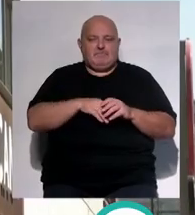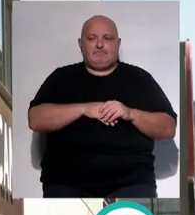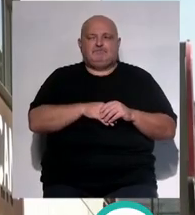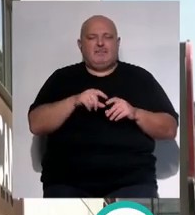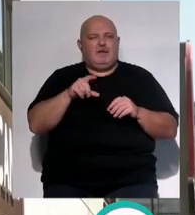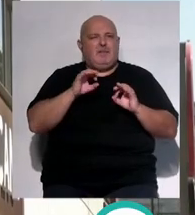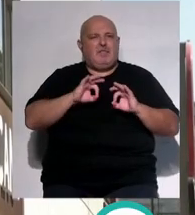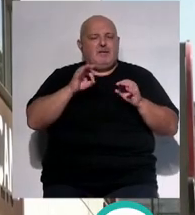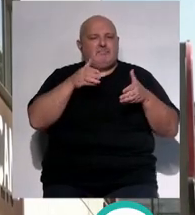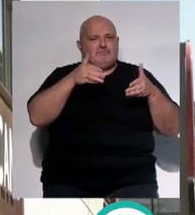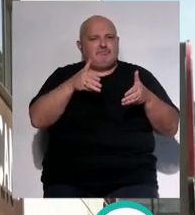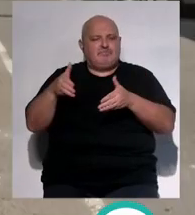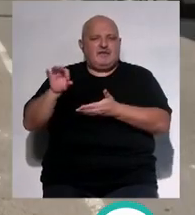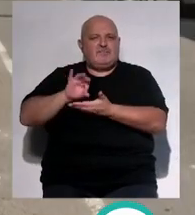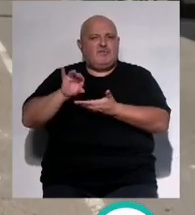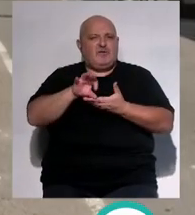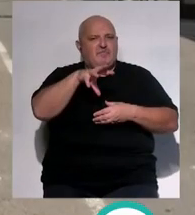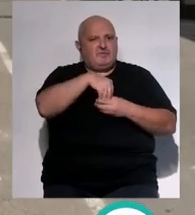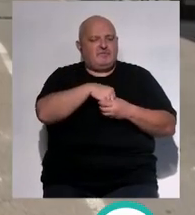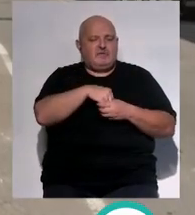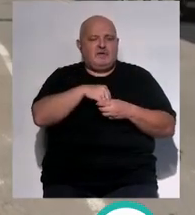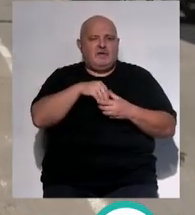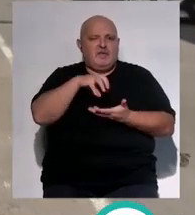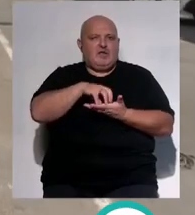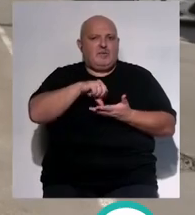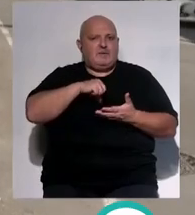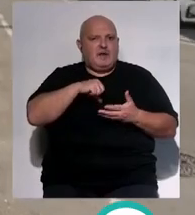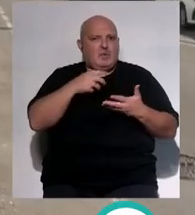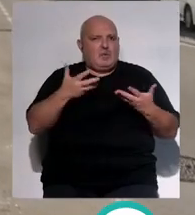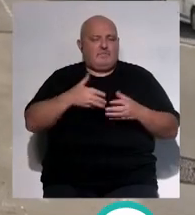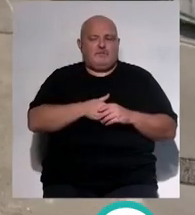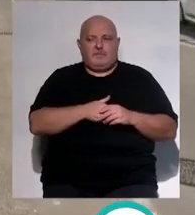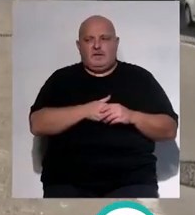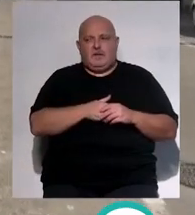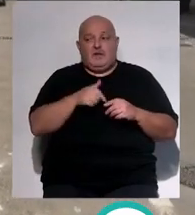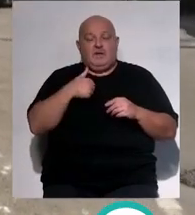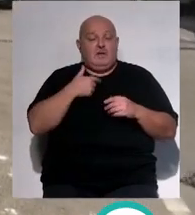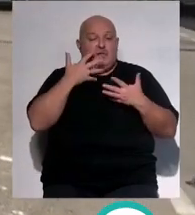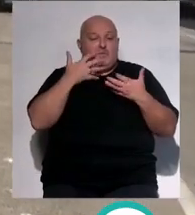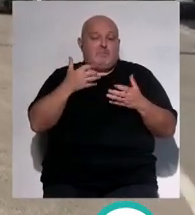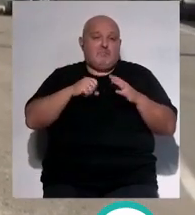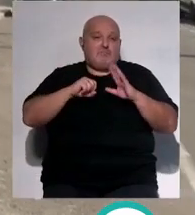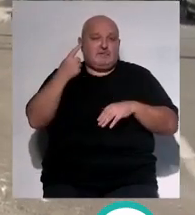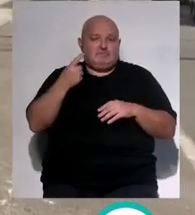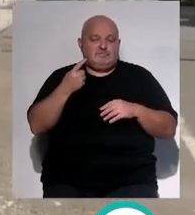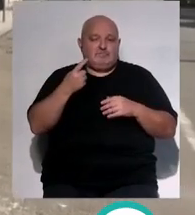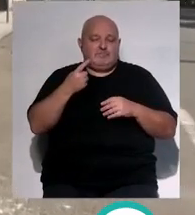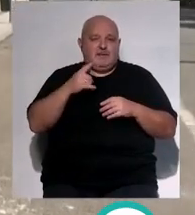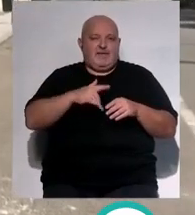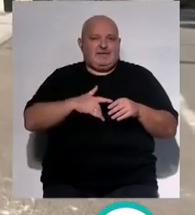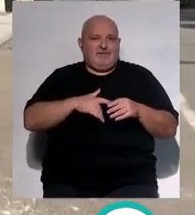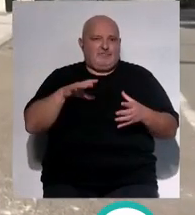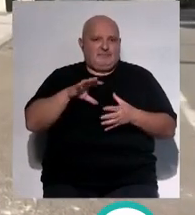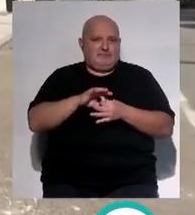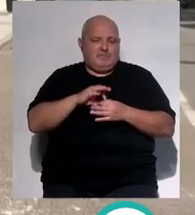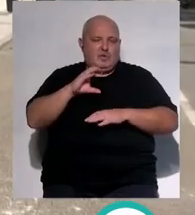¿especialidades destacadas en servicio dentro de este centro hospitalario? bueno yo destacaría bueno por supuesto aparato digestivo que